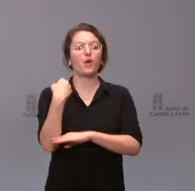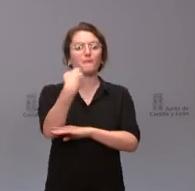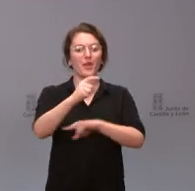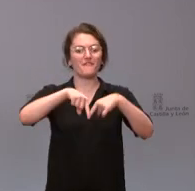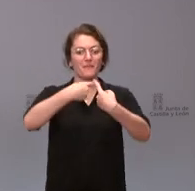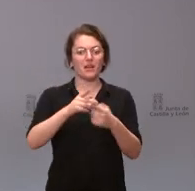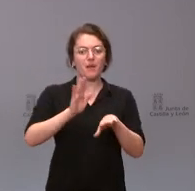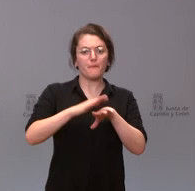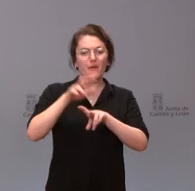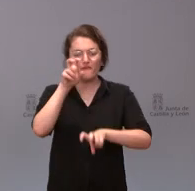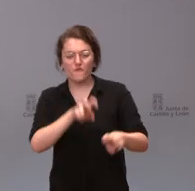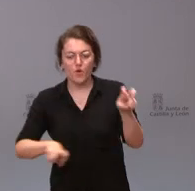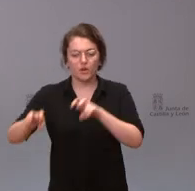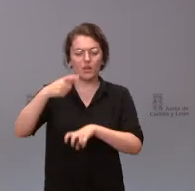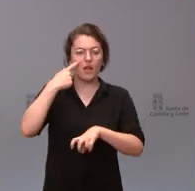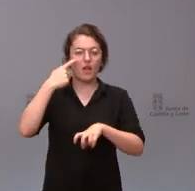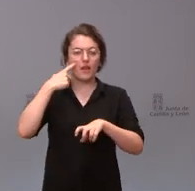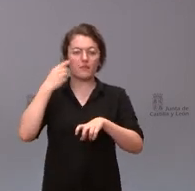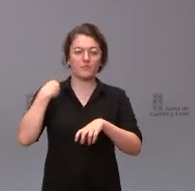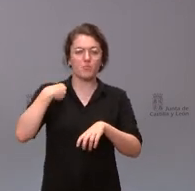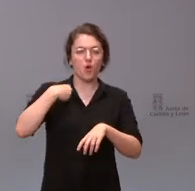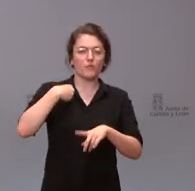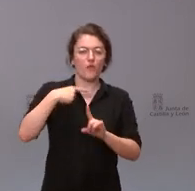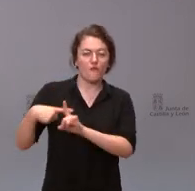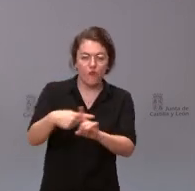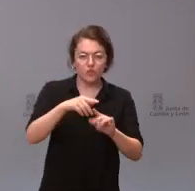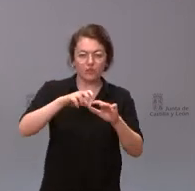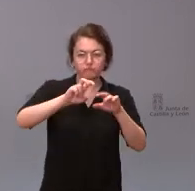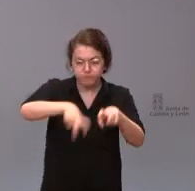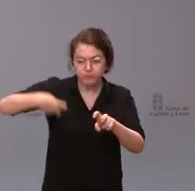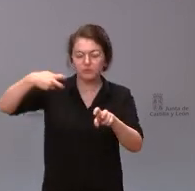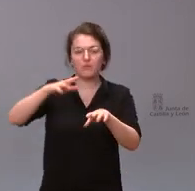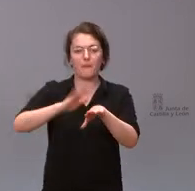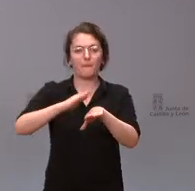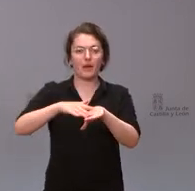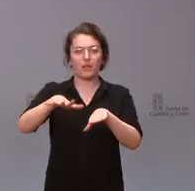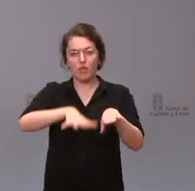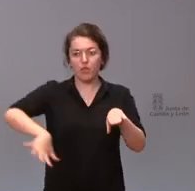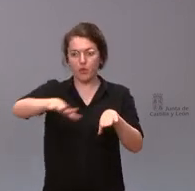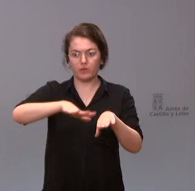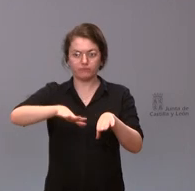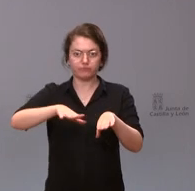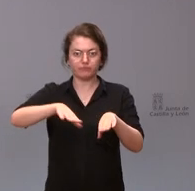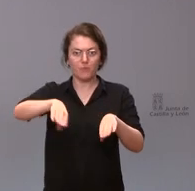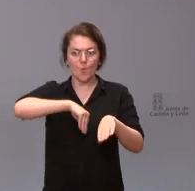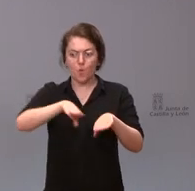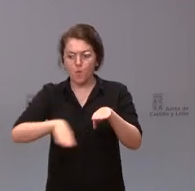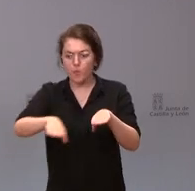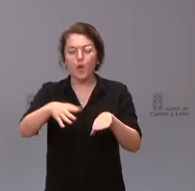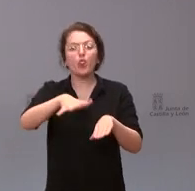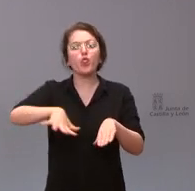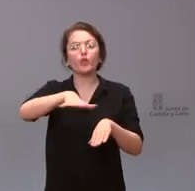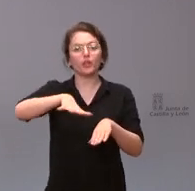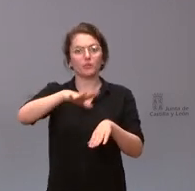búsqueda de esas fosas a la identificación de esos lugares de enterramiento y por tanto el derecho que tiene toda persona